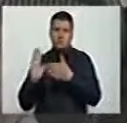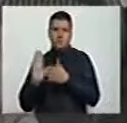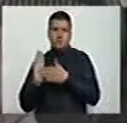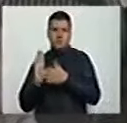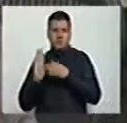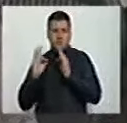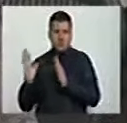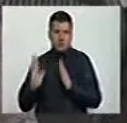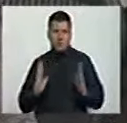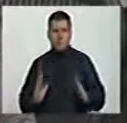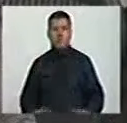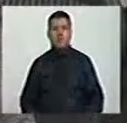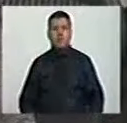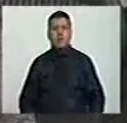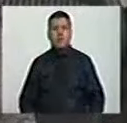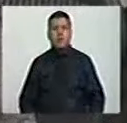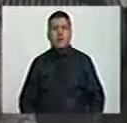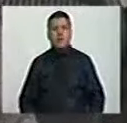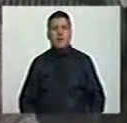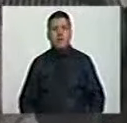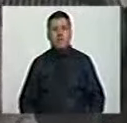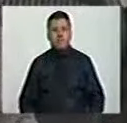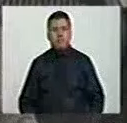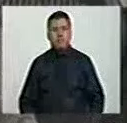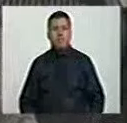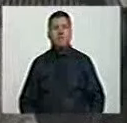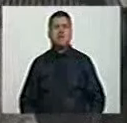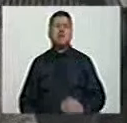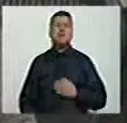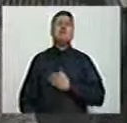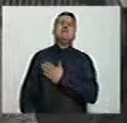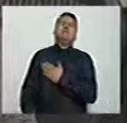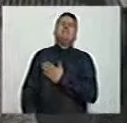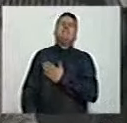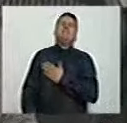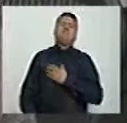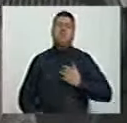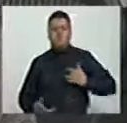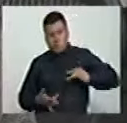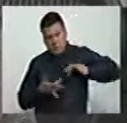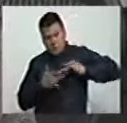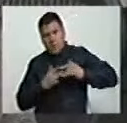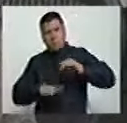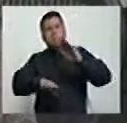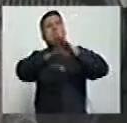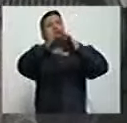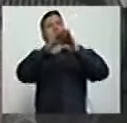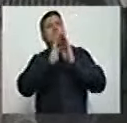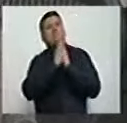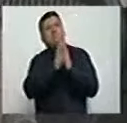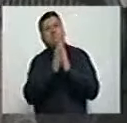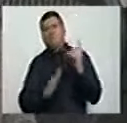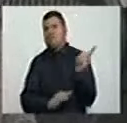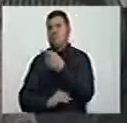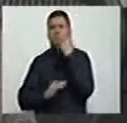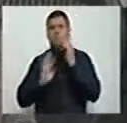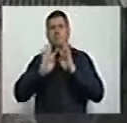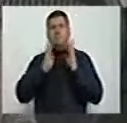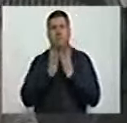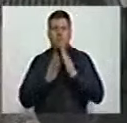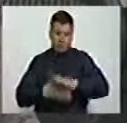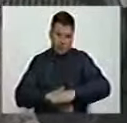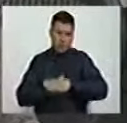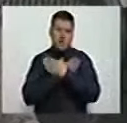moción de duelo. La moción de duelo que hoy solicito a la Mesa Directiva del Senado de la República